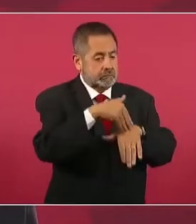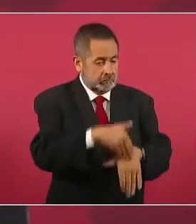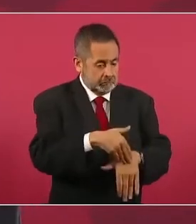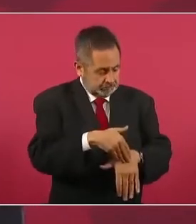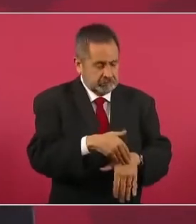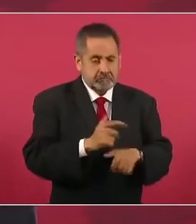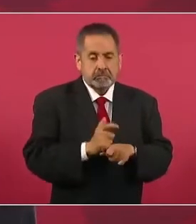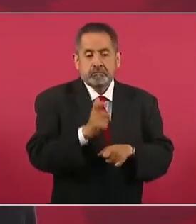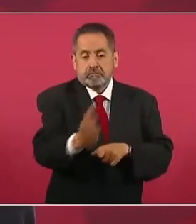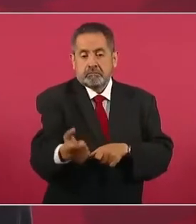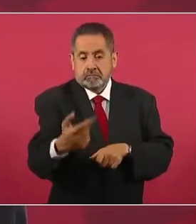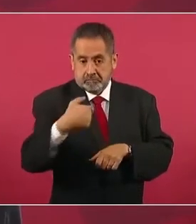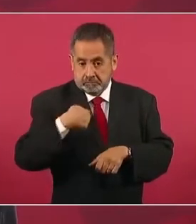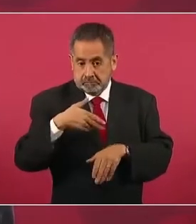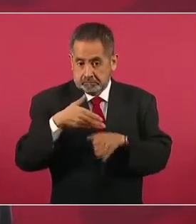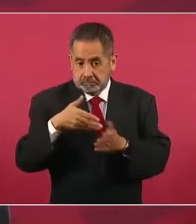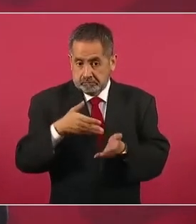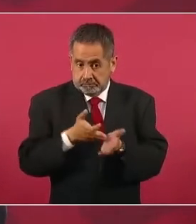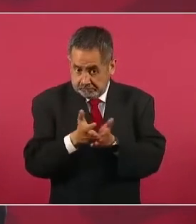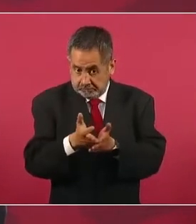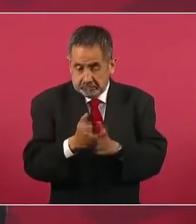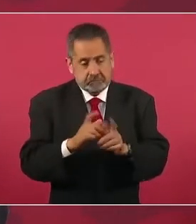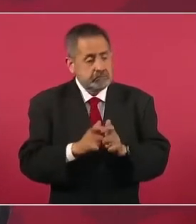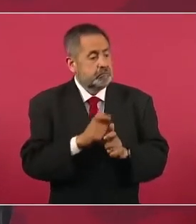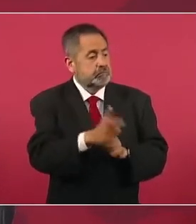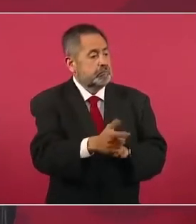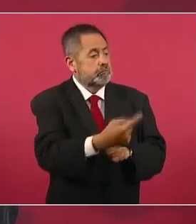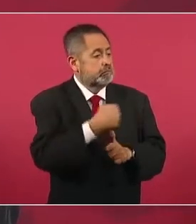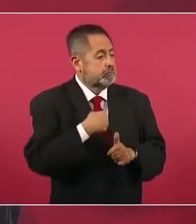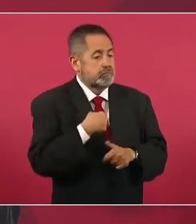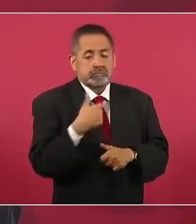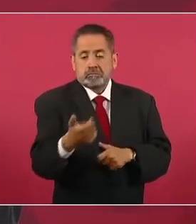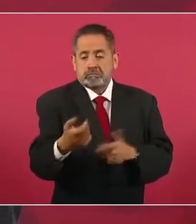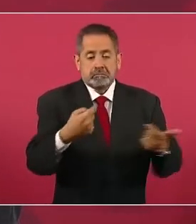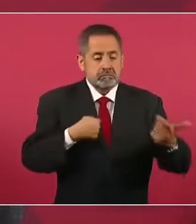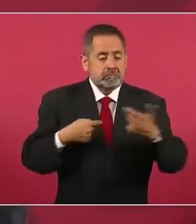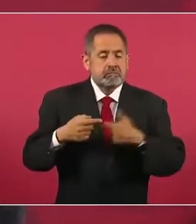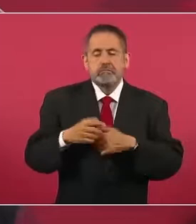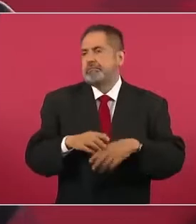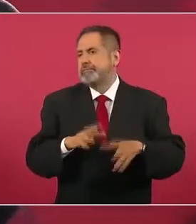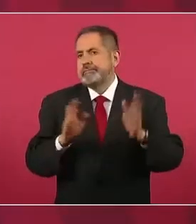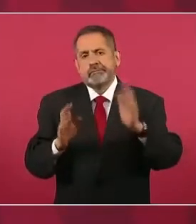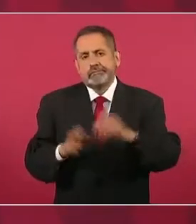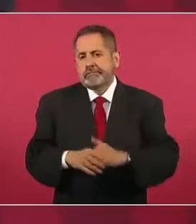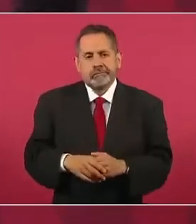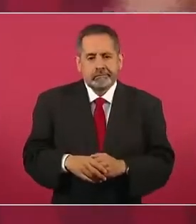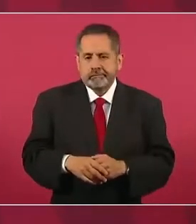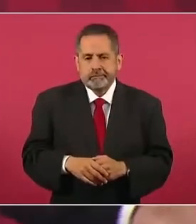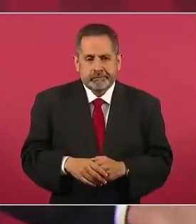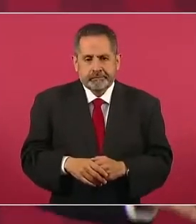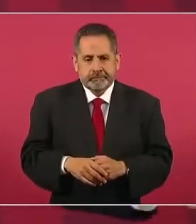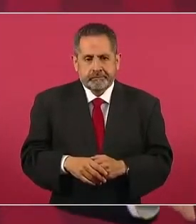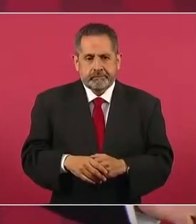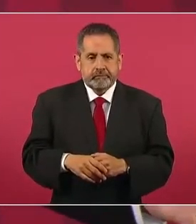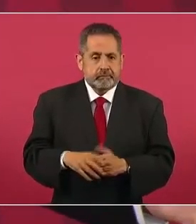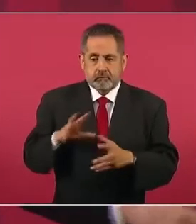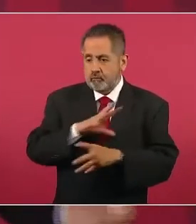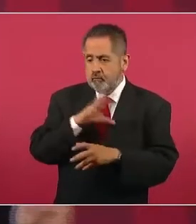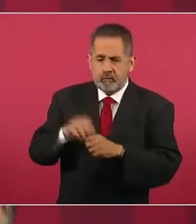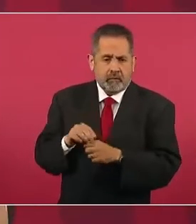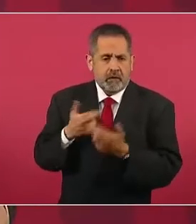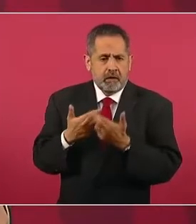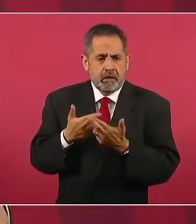conciencias, tenían todo el aparato